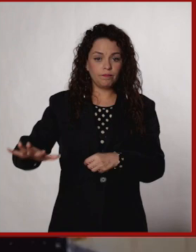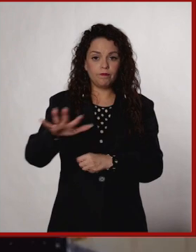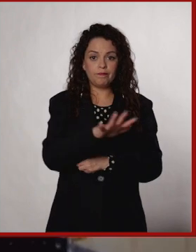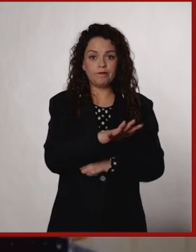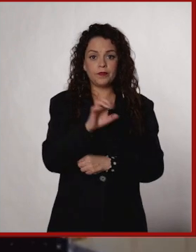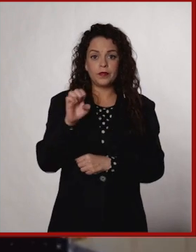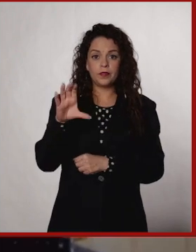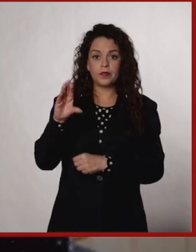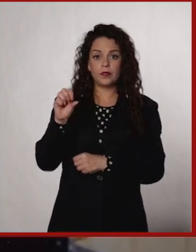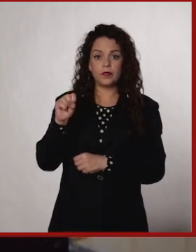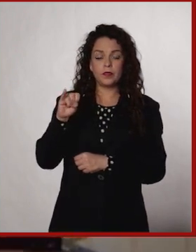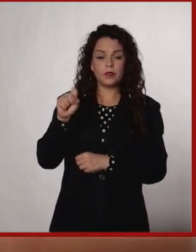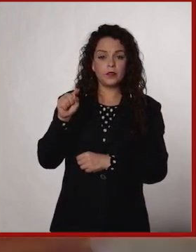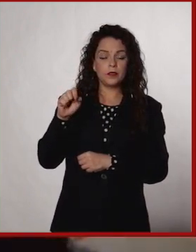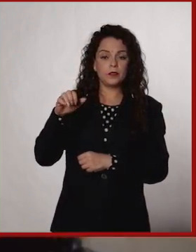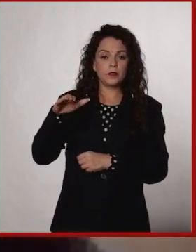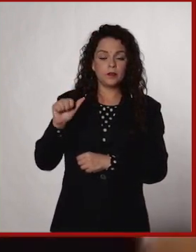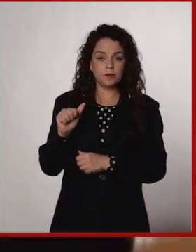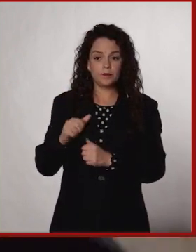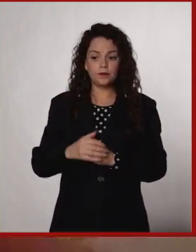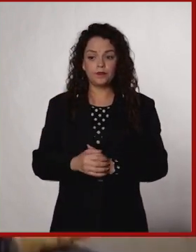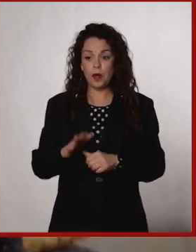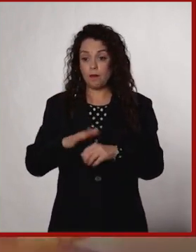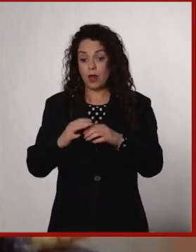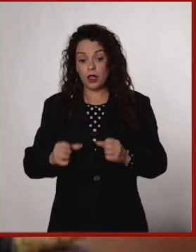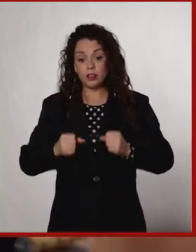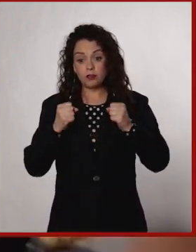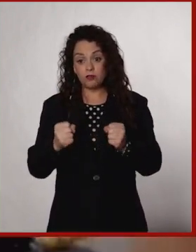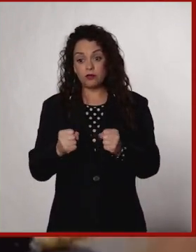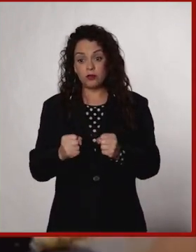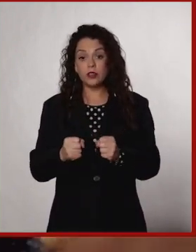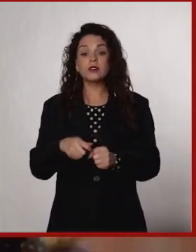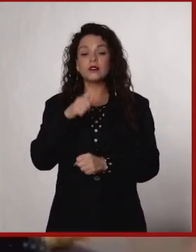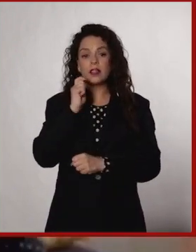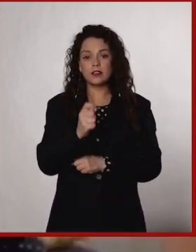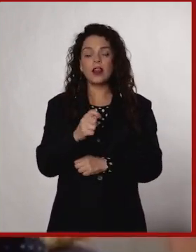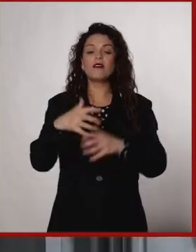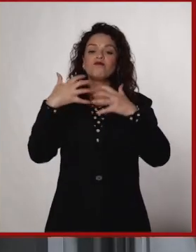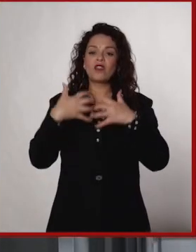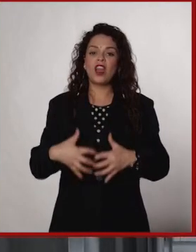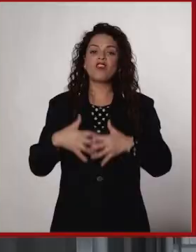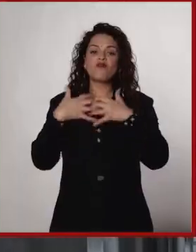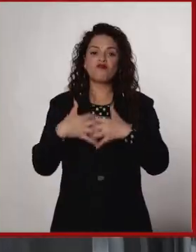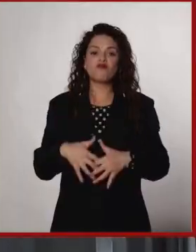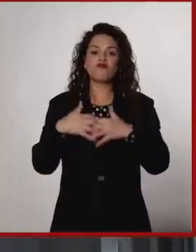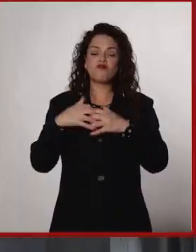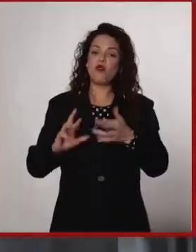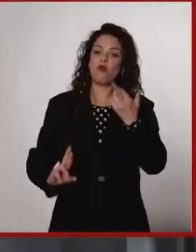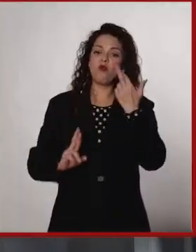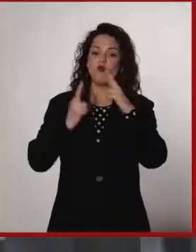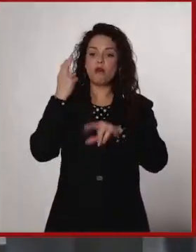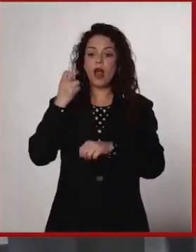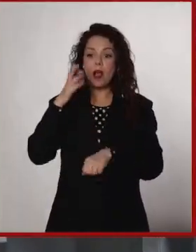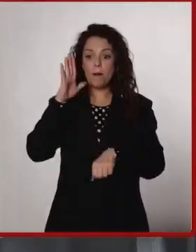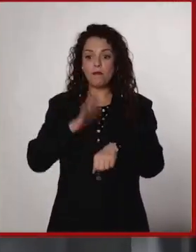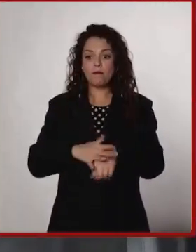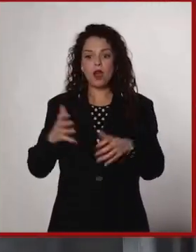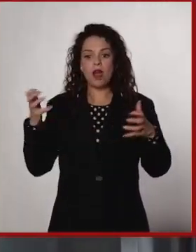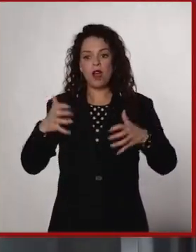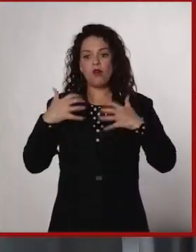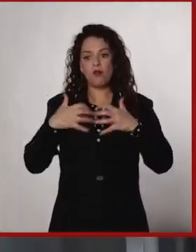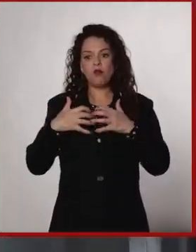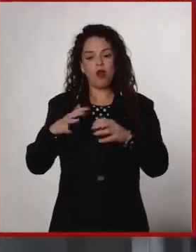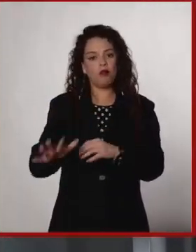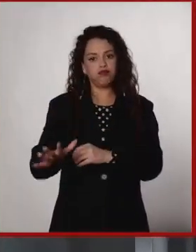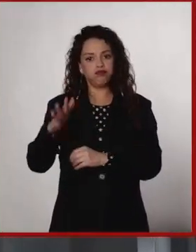ecosistemas. O sea, todo, digo, creo que el origen fuerte, pues desde la revolución industrial, pero pues se ha venido acelerando nuestra